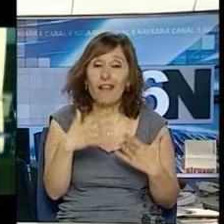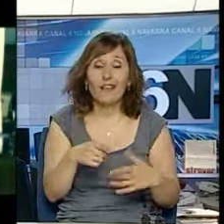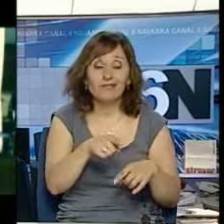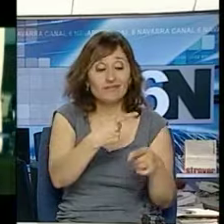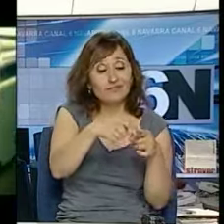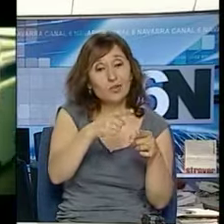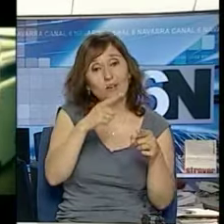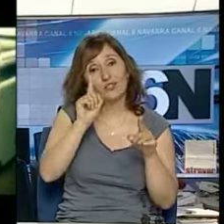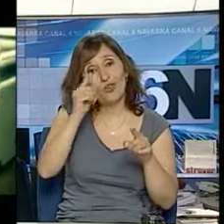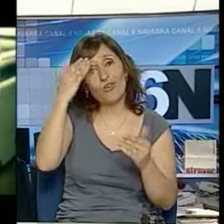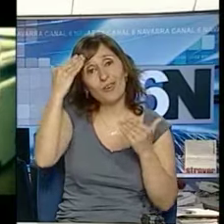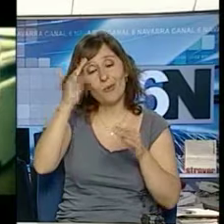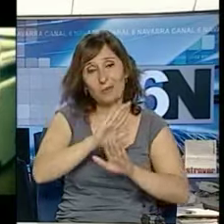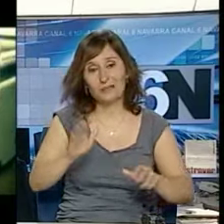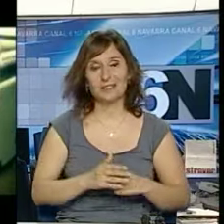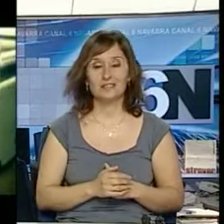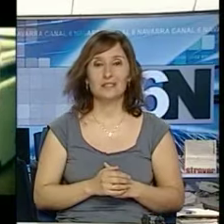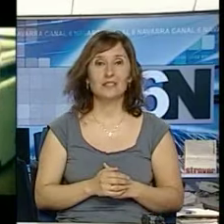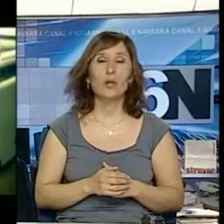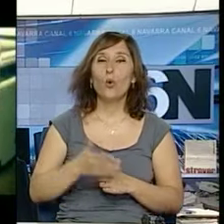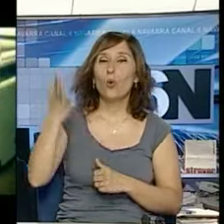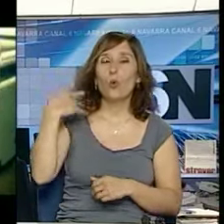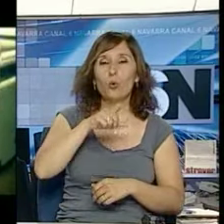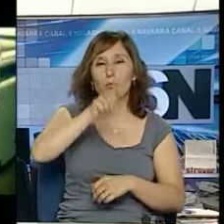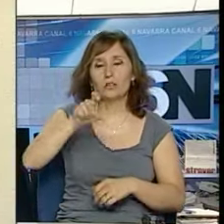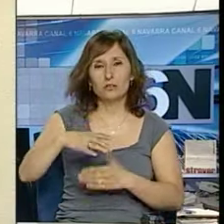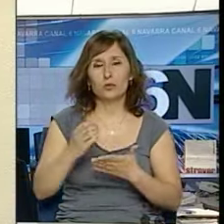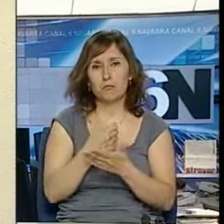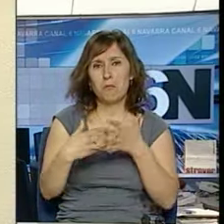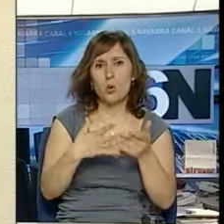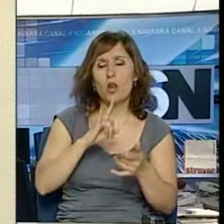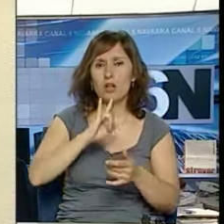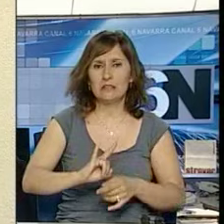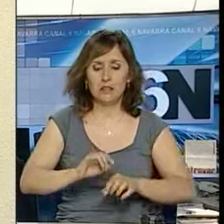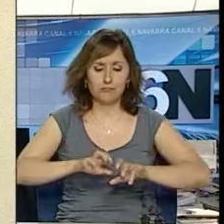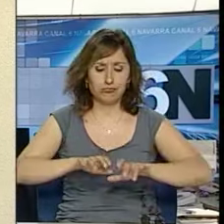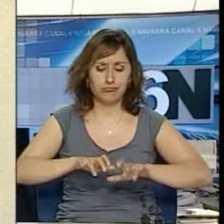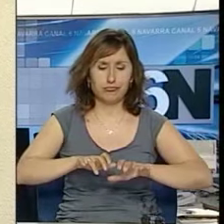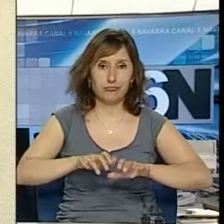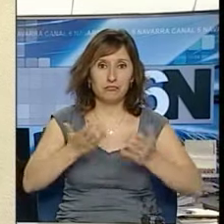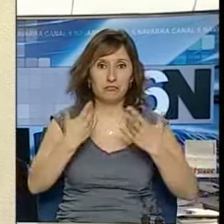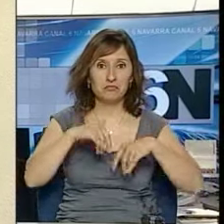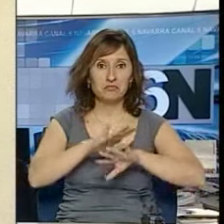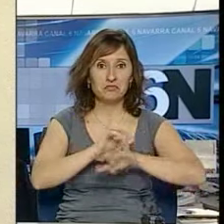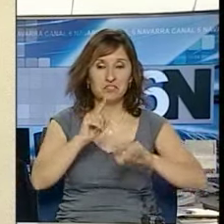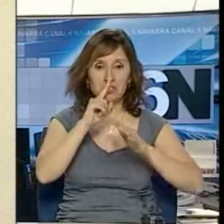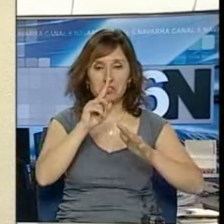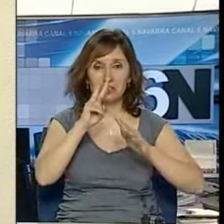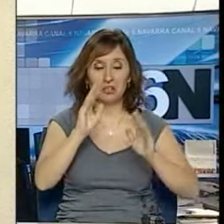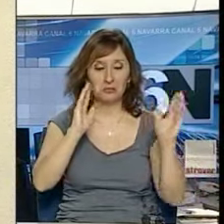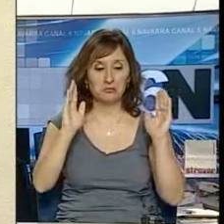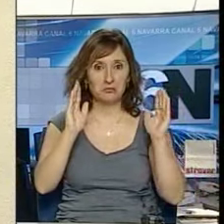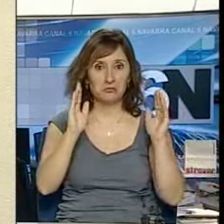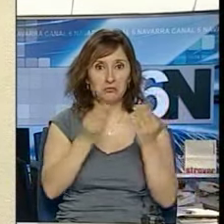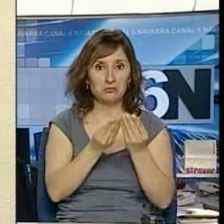objeto del recuerdo. Pasamos de estar todo el mundo trabajando con máquinas de escribir, tanto manuales como electrónicas y en cuestión de 6-7 años